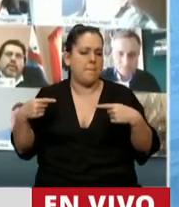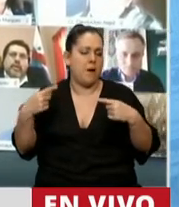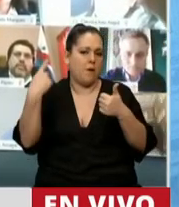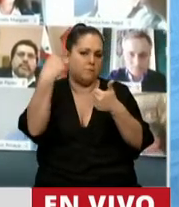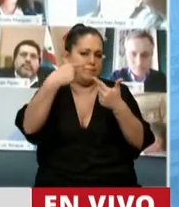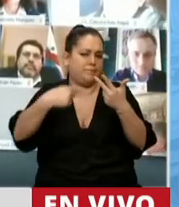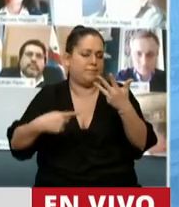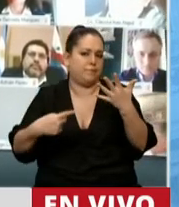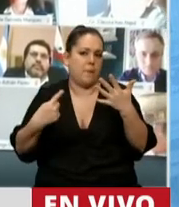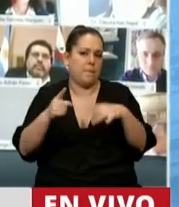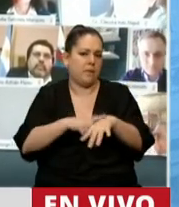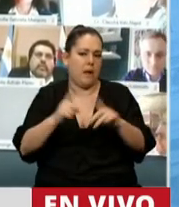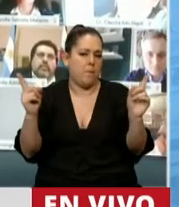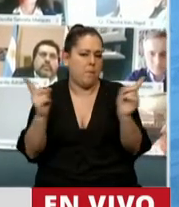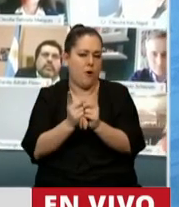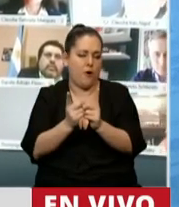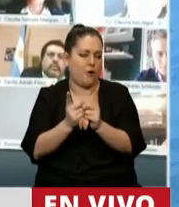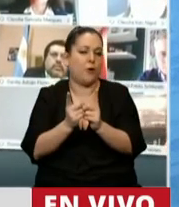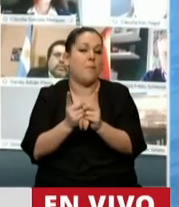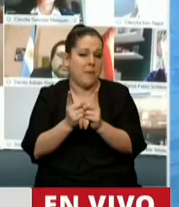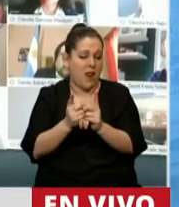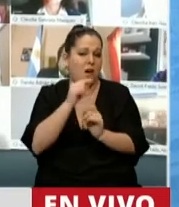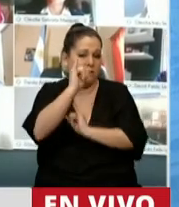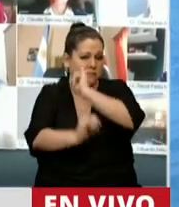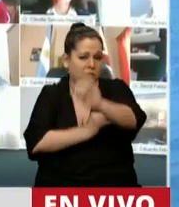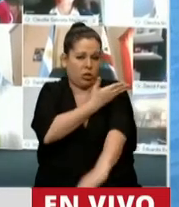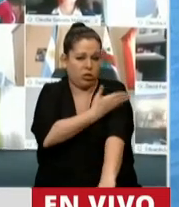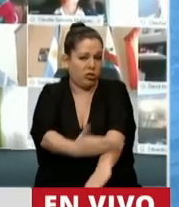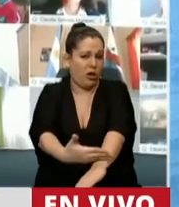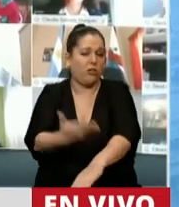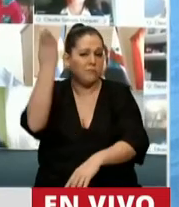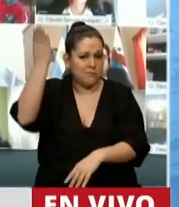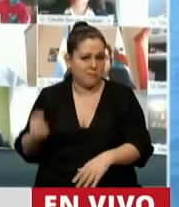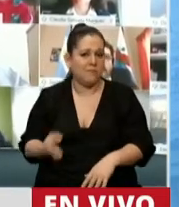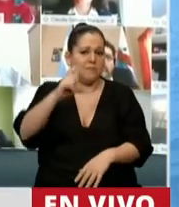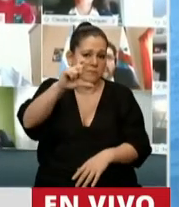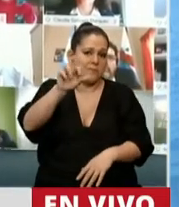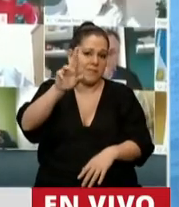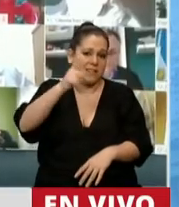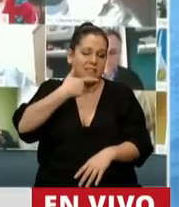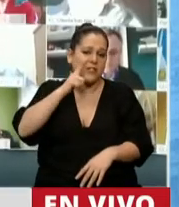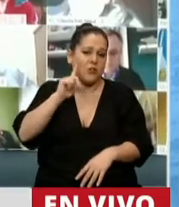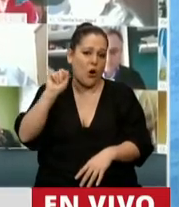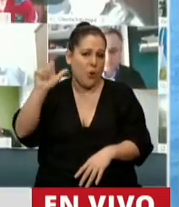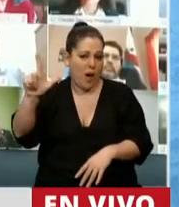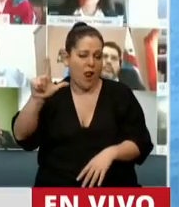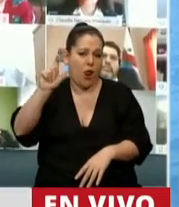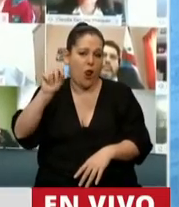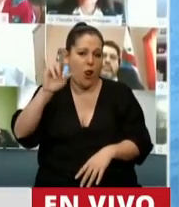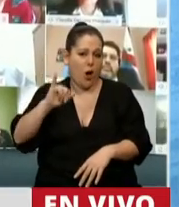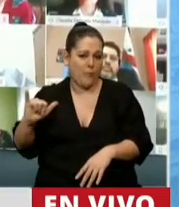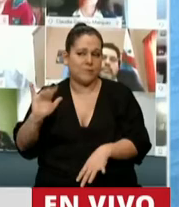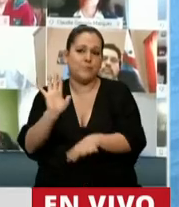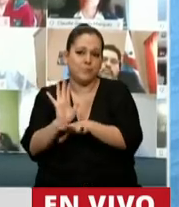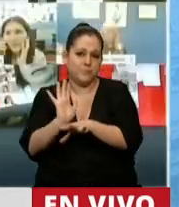el tiempo es corto, pero eso es Cristóbal López y ese es el traje a medida para esta empresa. Para una empresa del poder, para una empresa